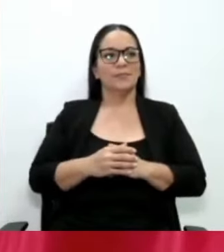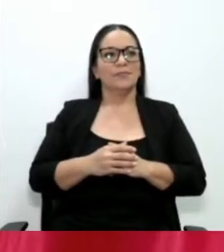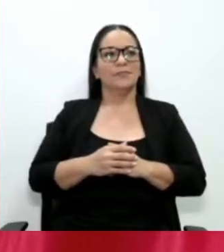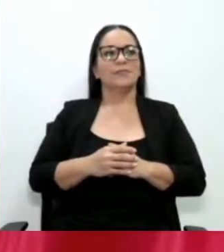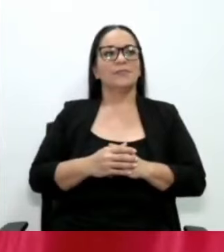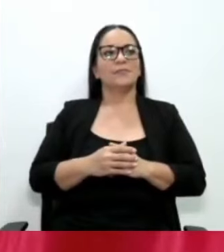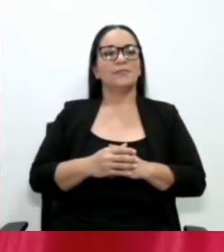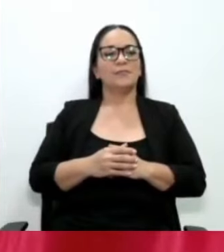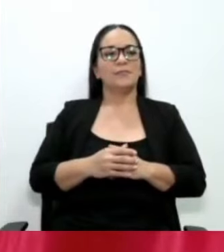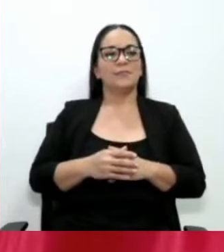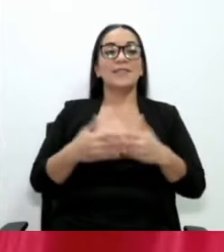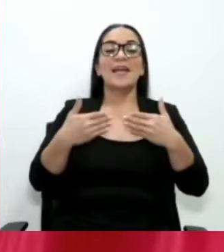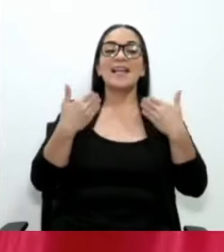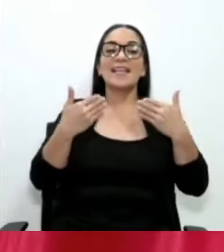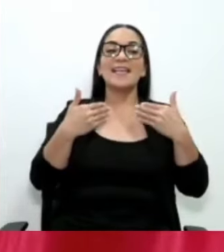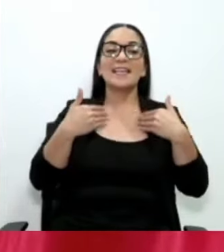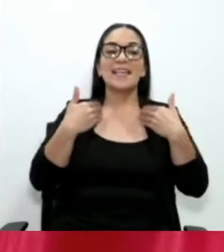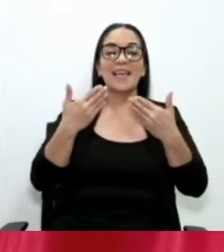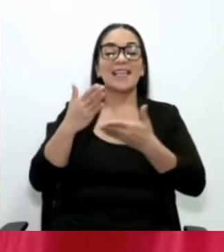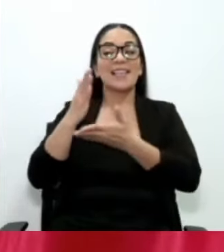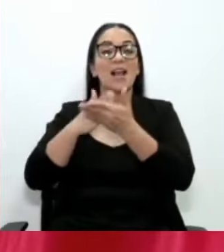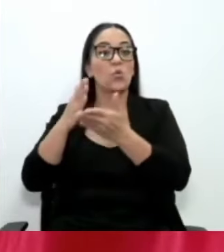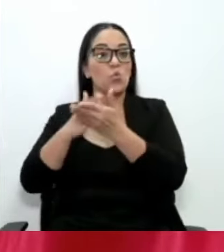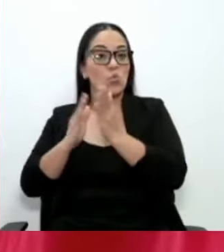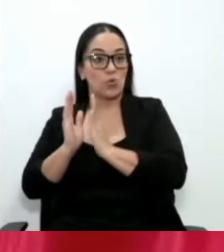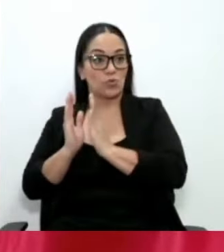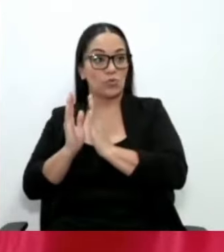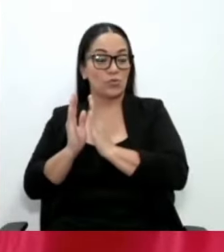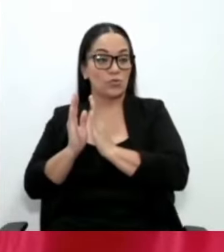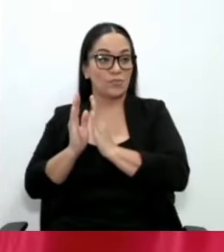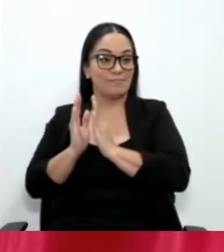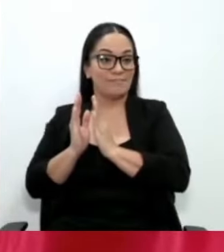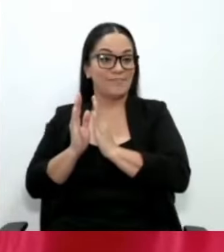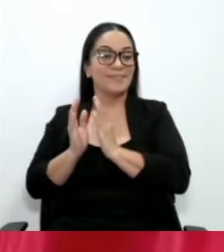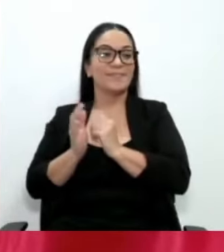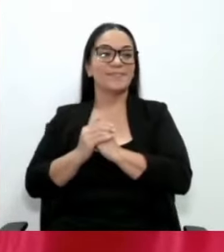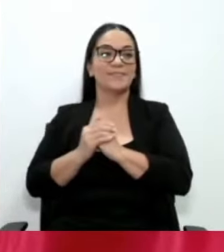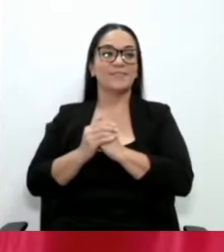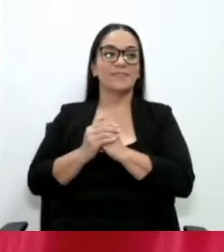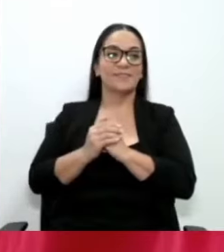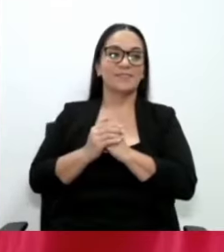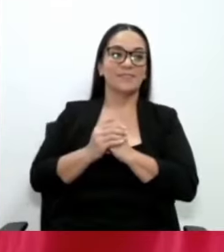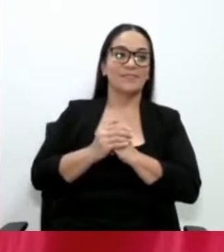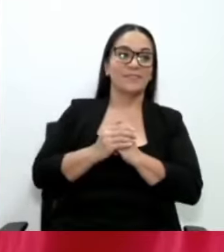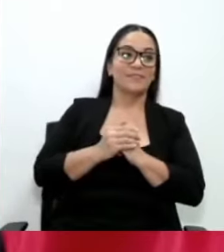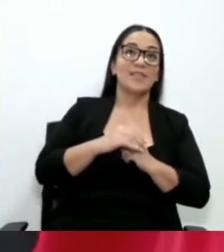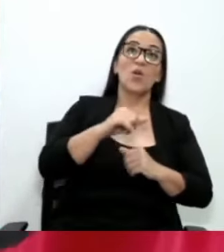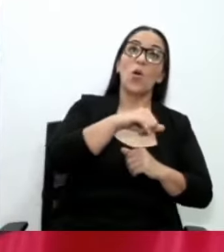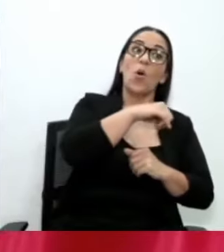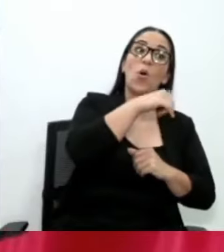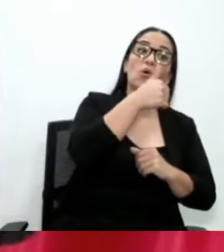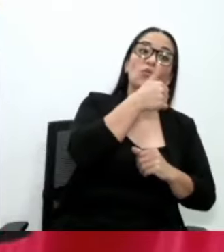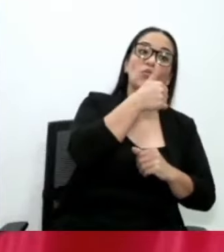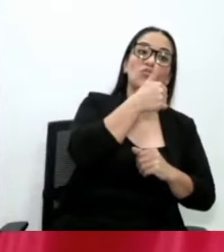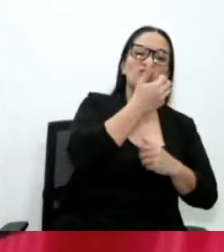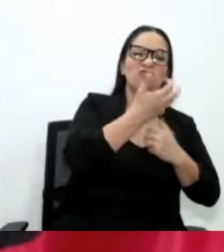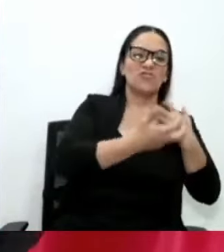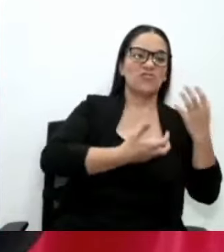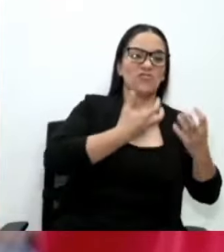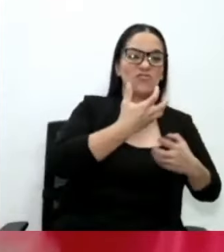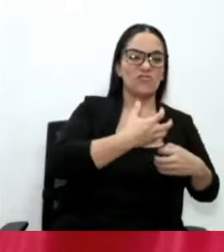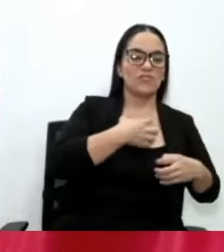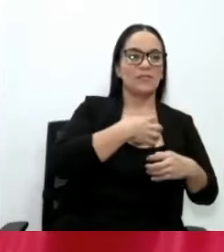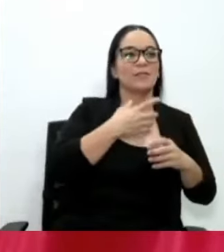Para alegría de algunos y enorme furia de otros. Nada de esos